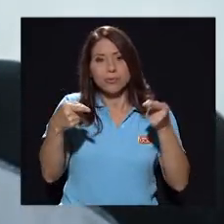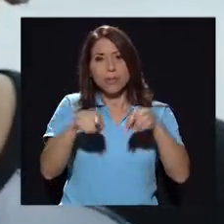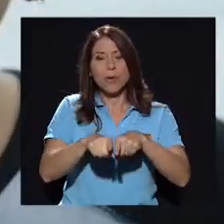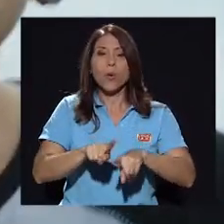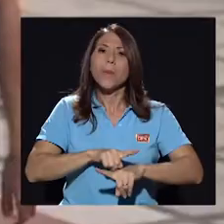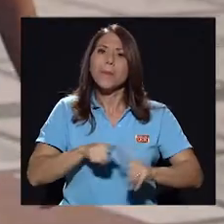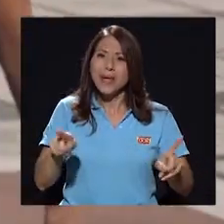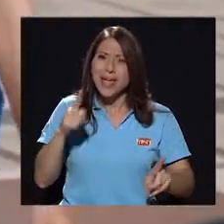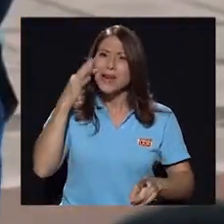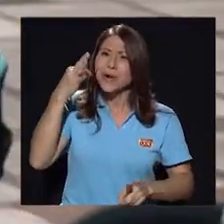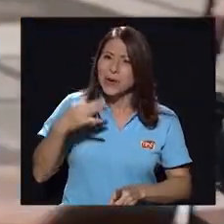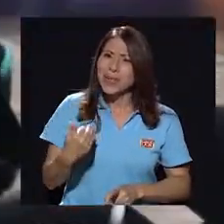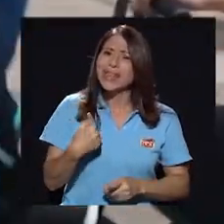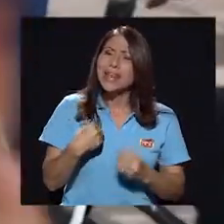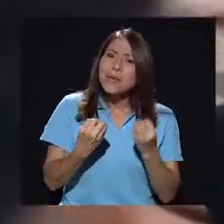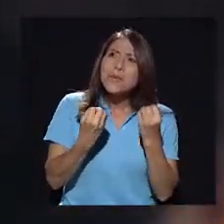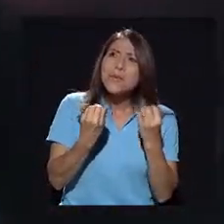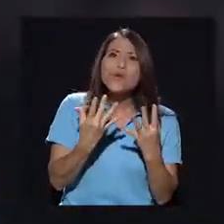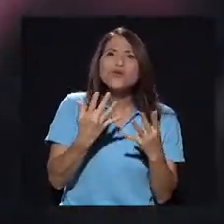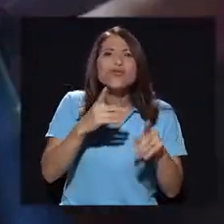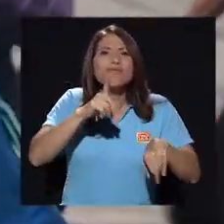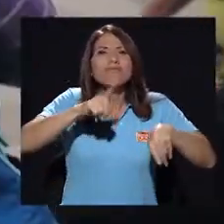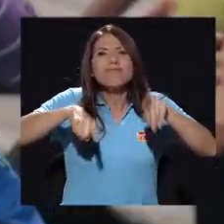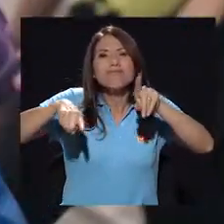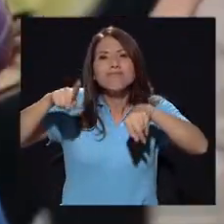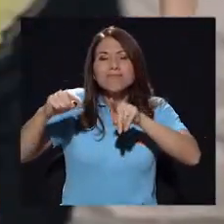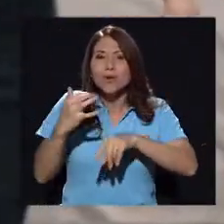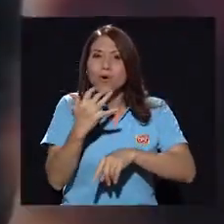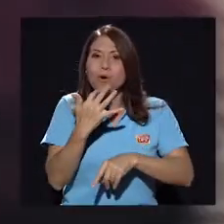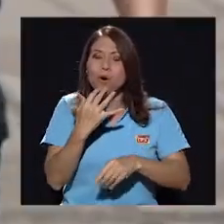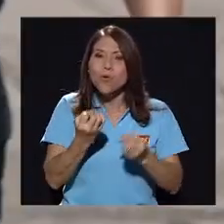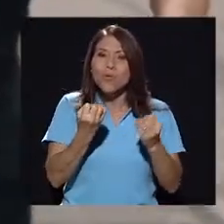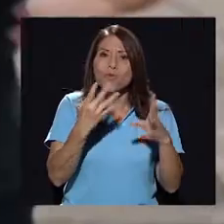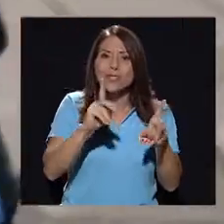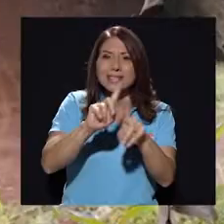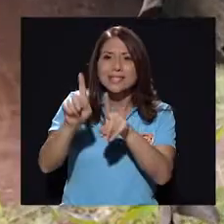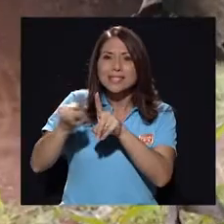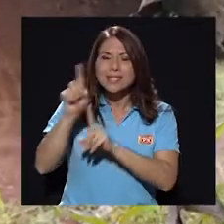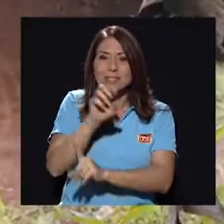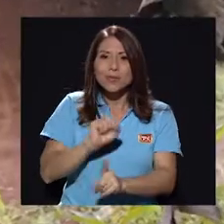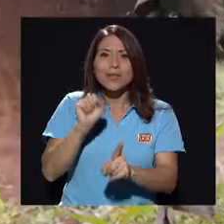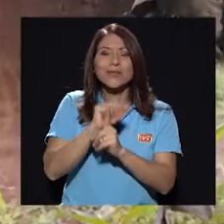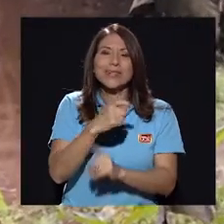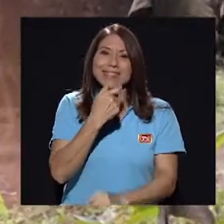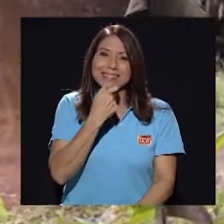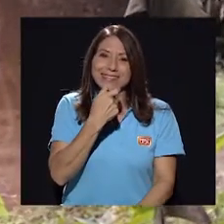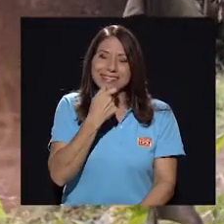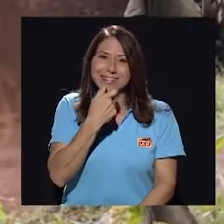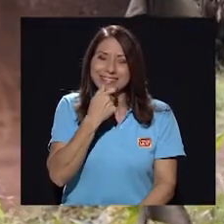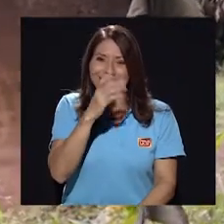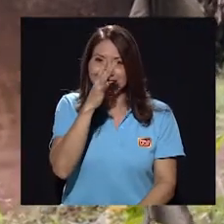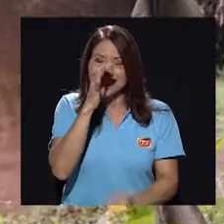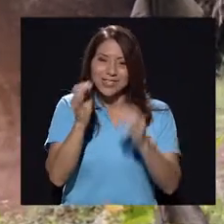pero sí creo que tiene mucho color, mucho color, hay muchas situaciones sumamente graciosas,